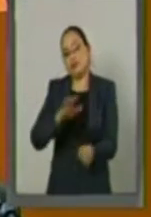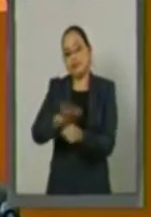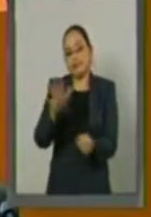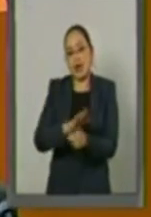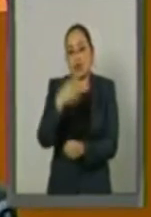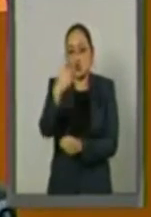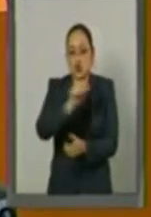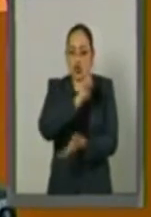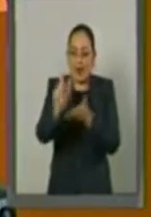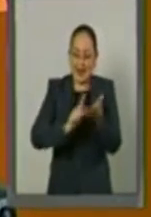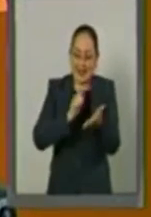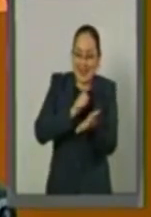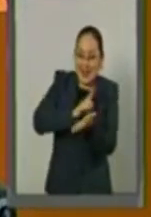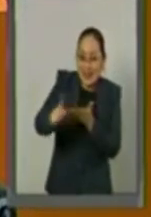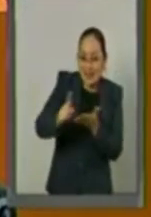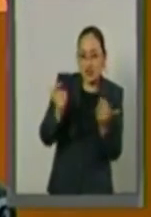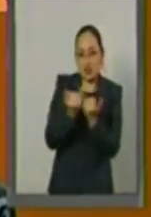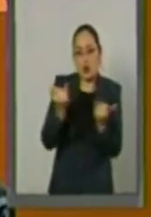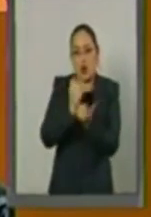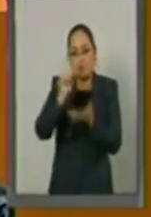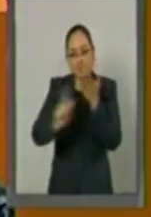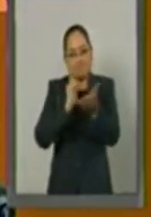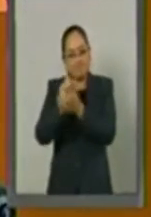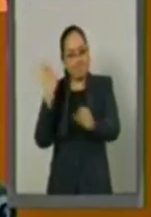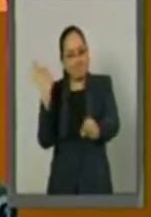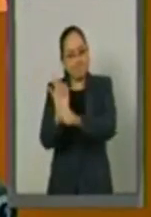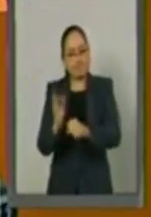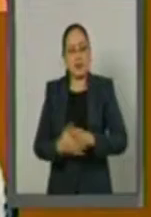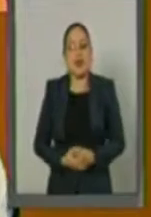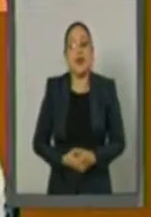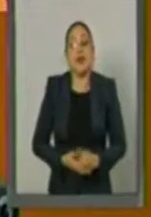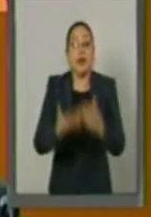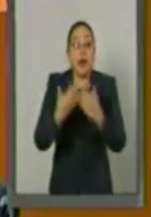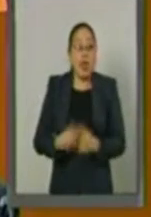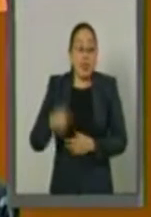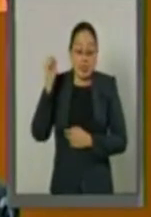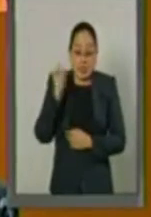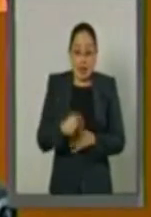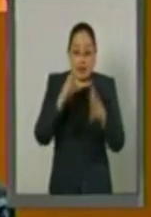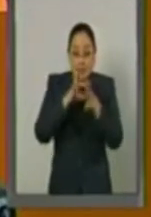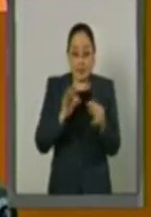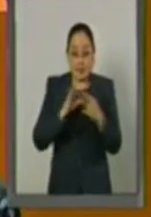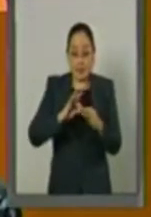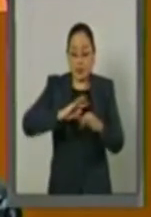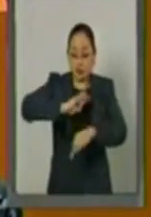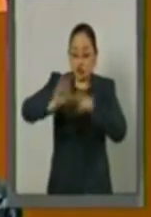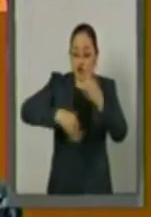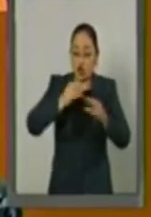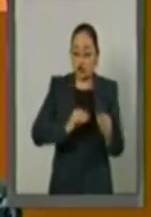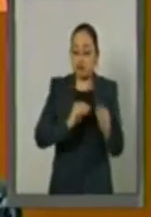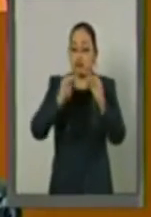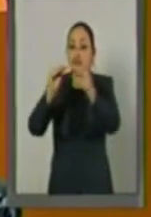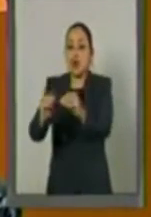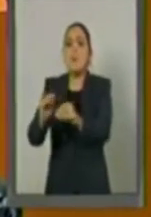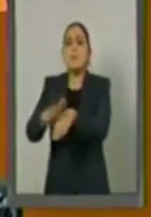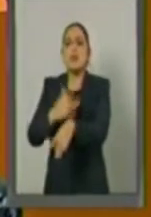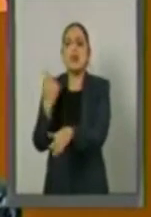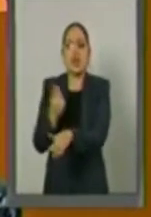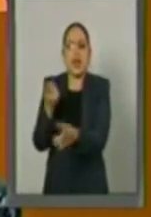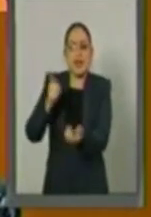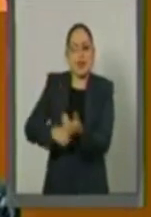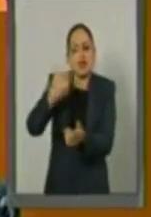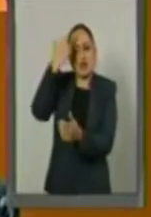libertades. Tercero, expresa que todos los movimientos tienen implicaciones sociales,